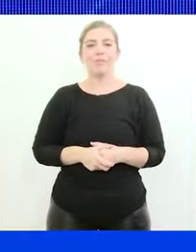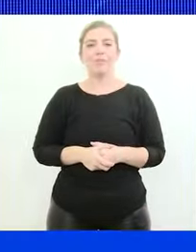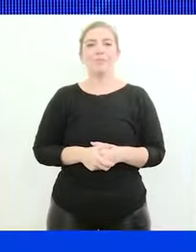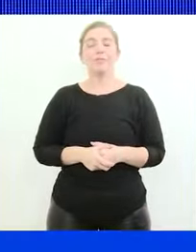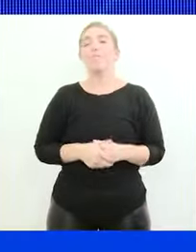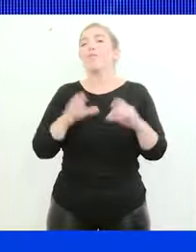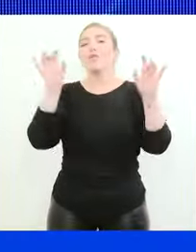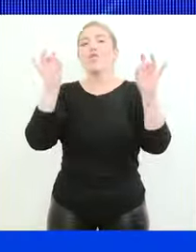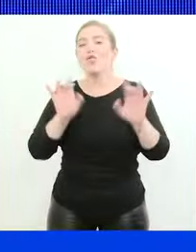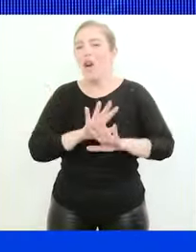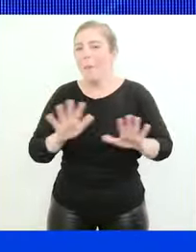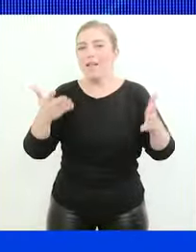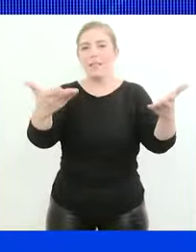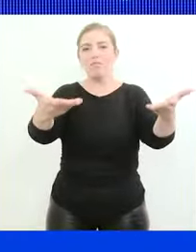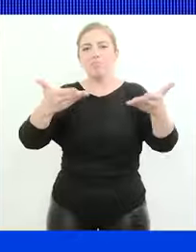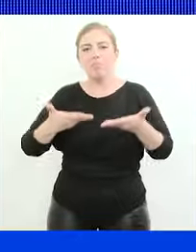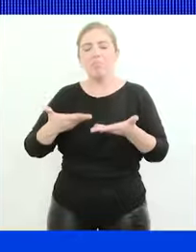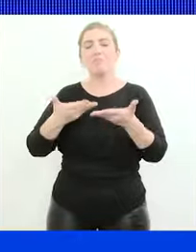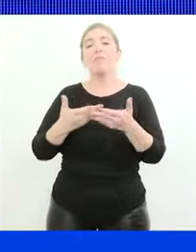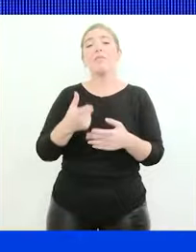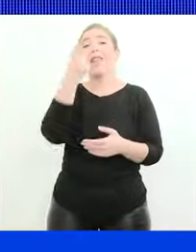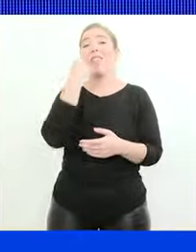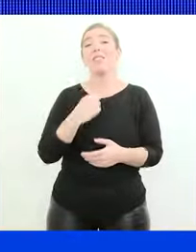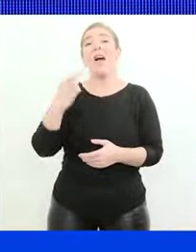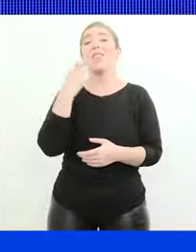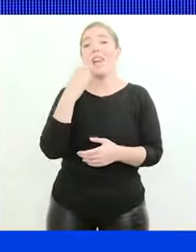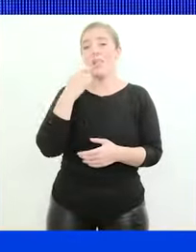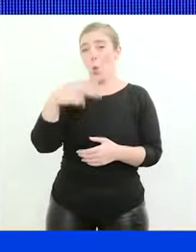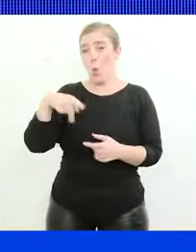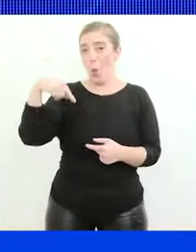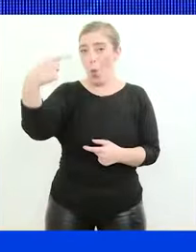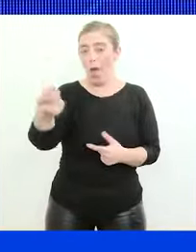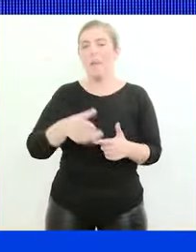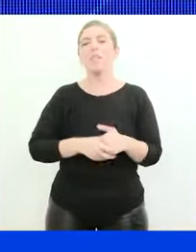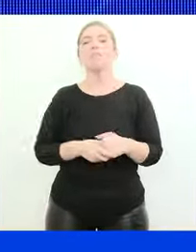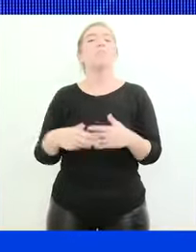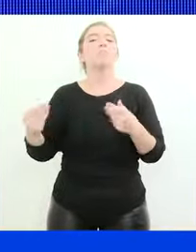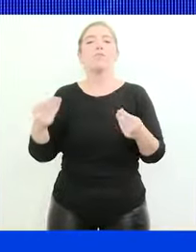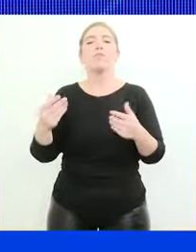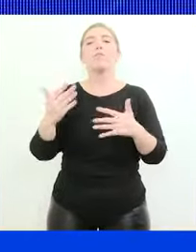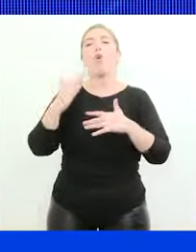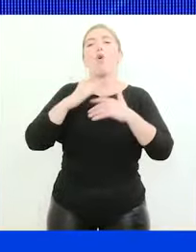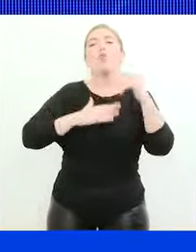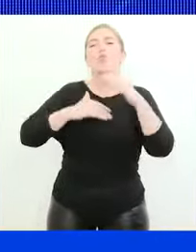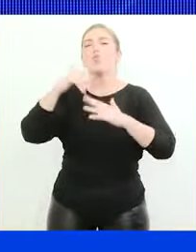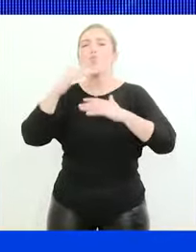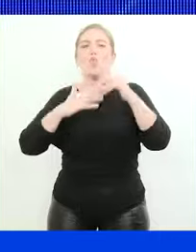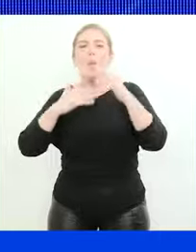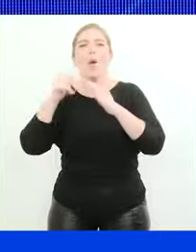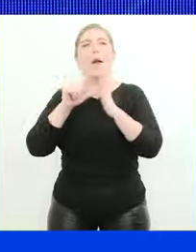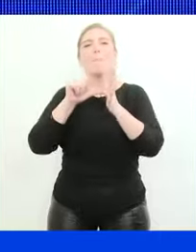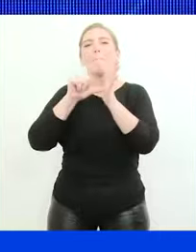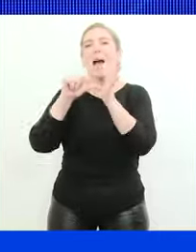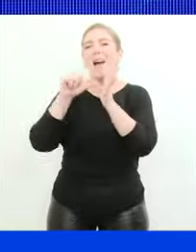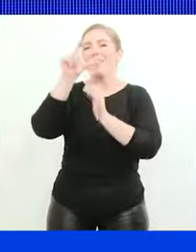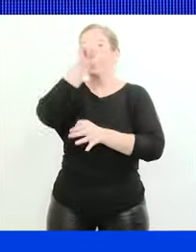simplemente invitarlos el 19 a construir ese país unido que